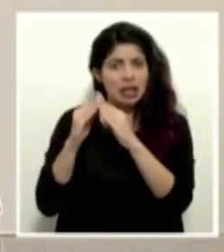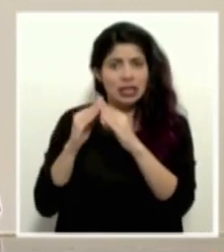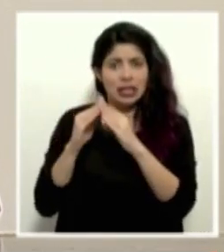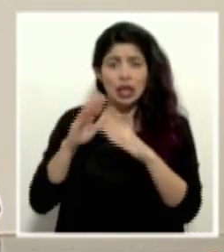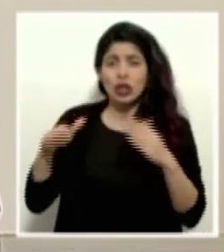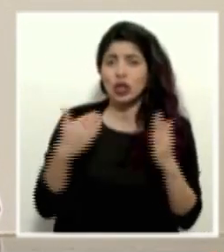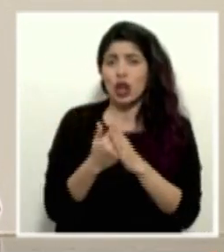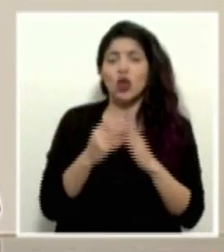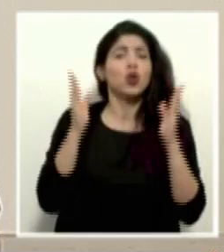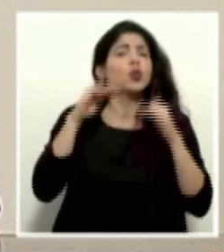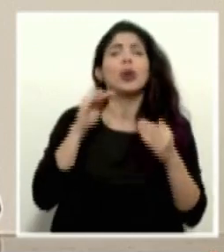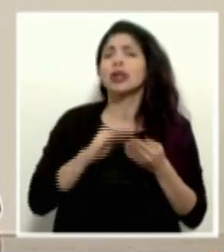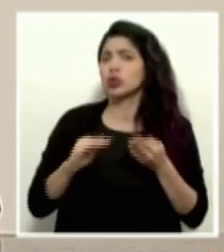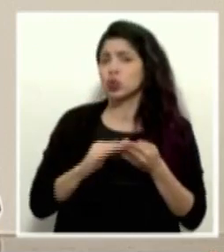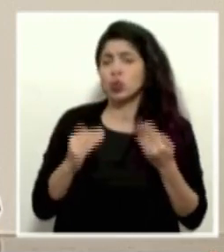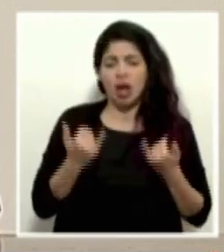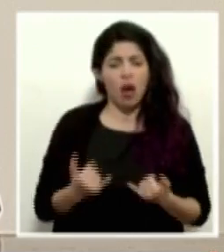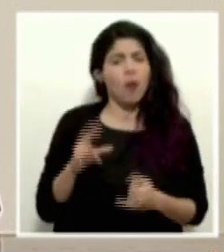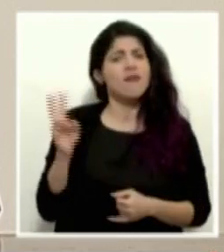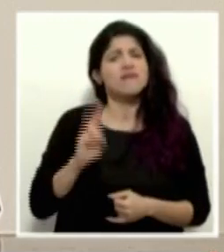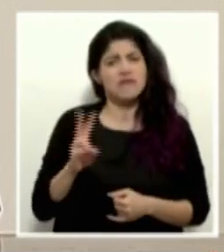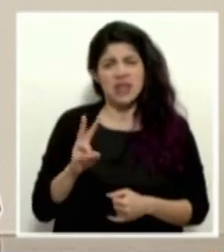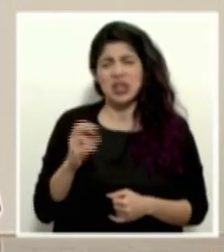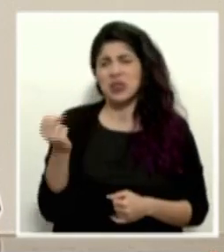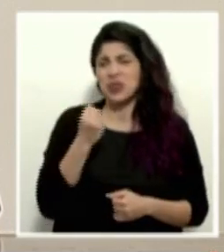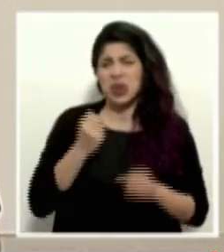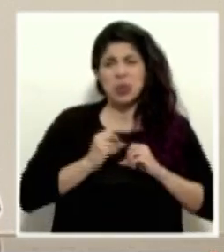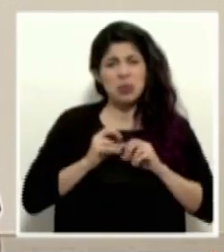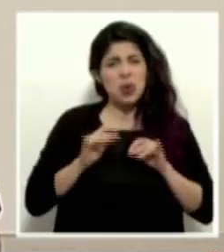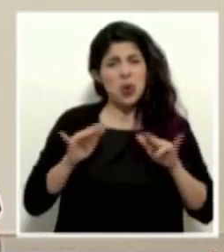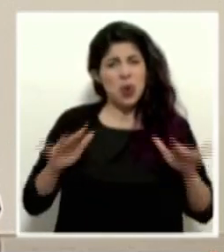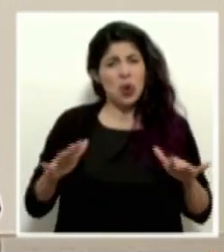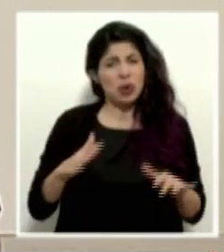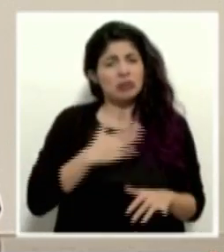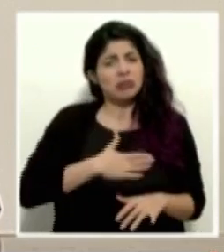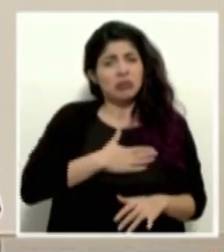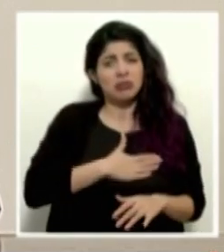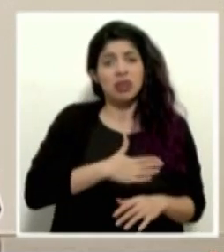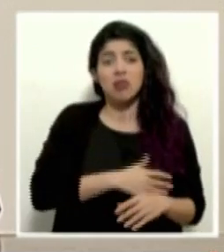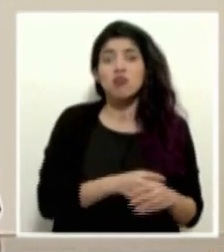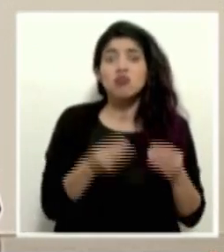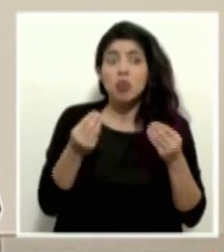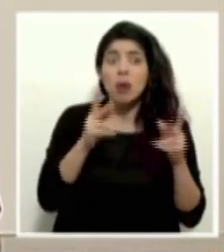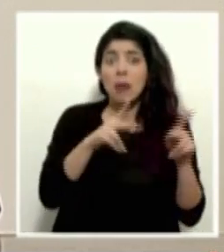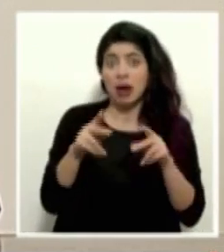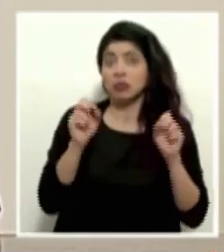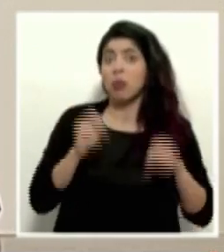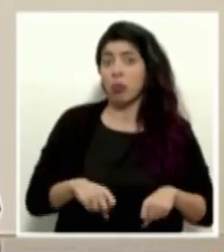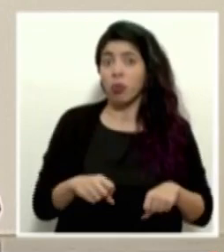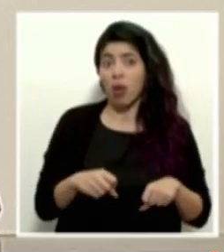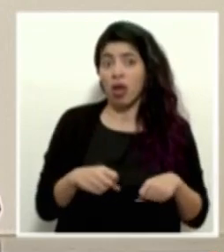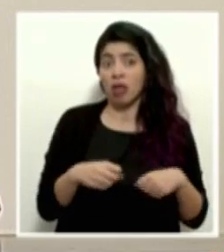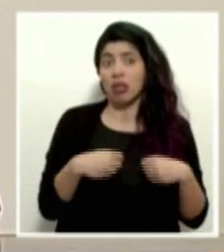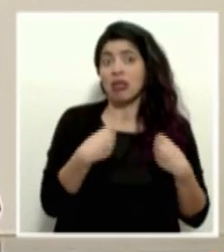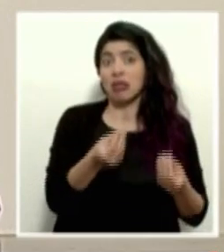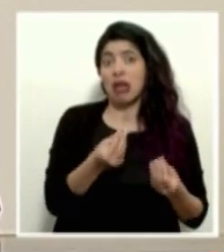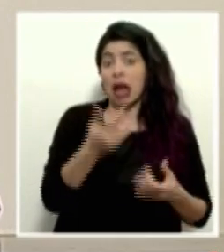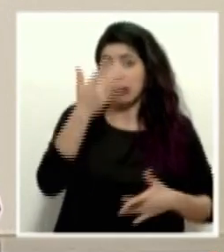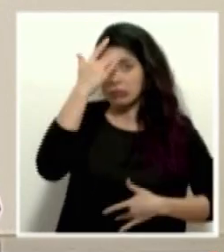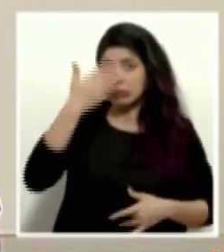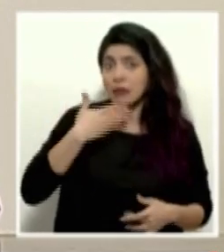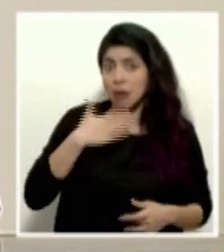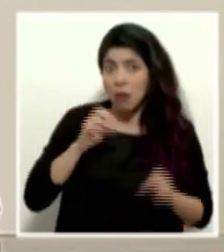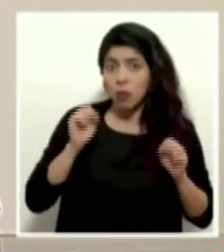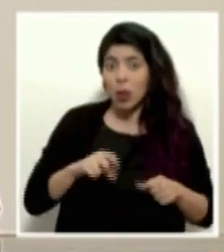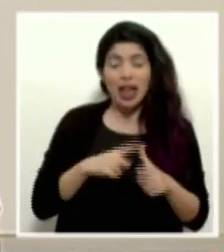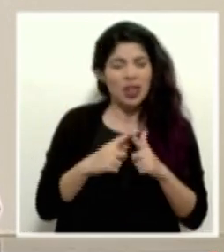nivel aquí no hay excusa, estamos ante un virus que es muy transmisible y que lamentablemente en un porcentaje de la población sí puede provocar cuadros graves.